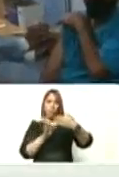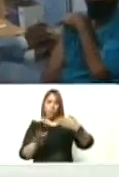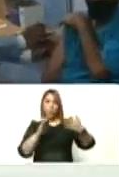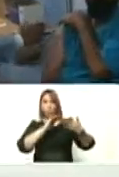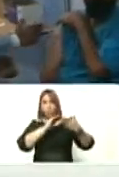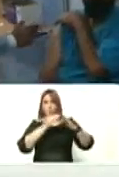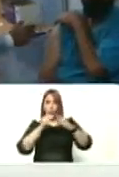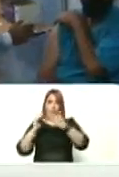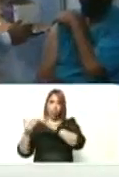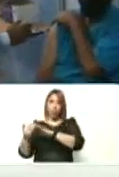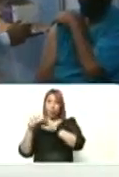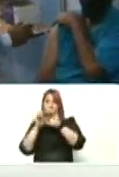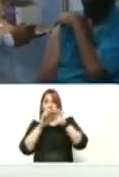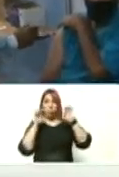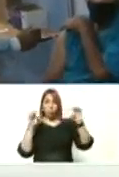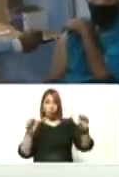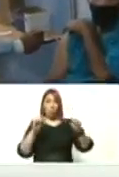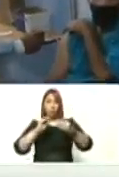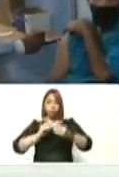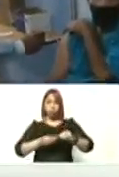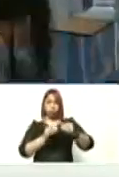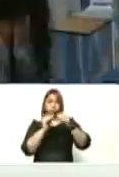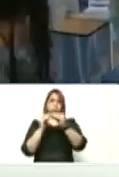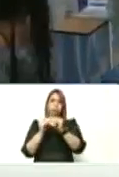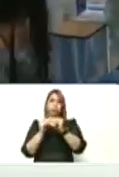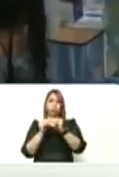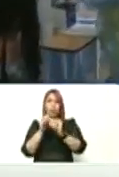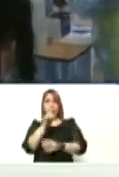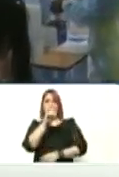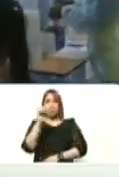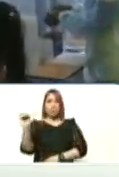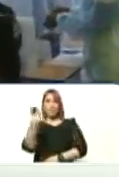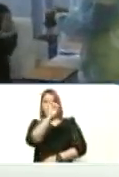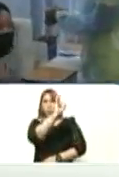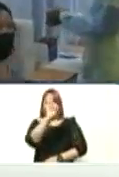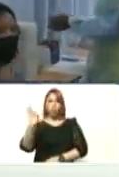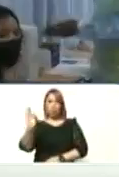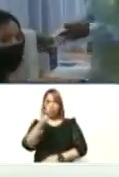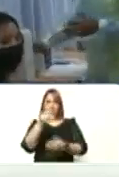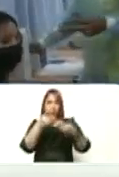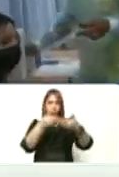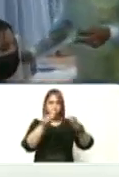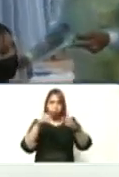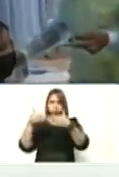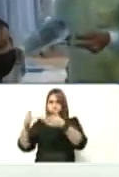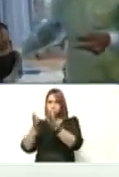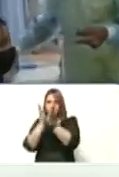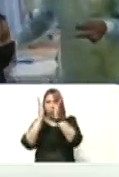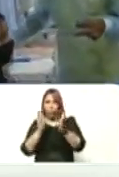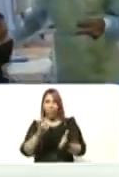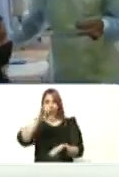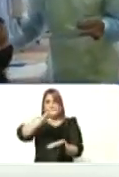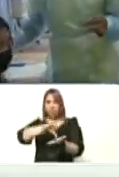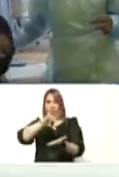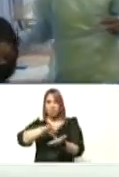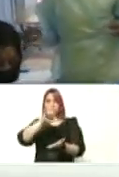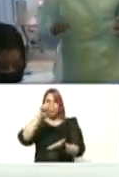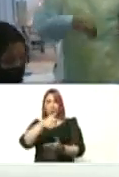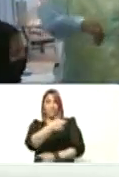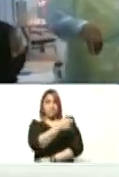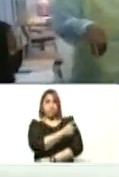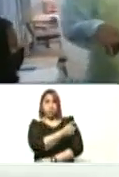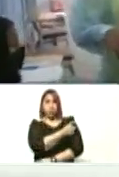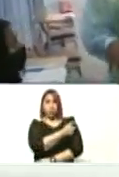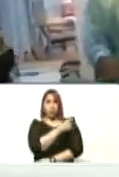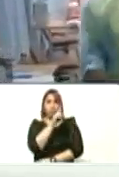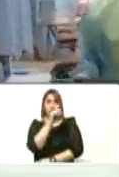educativas de arreglo y reparación al cien por ciento de instalaciones de escuelas y liceos y de vacunación